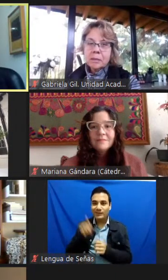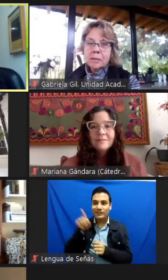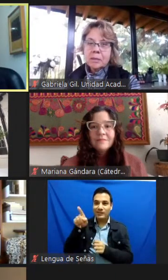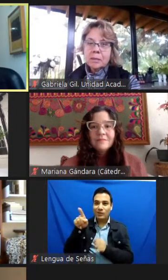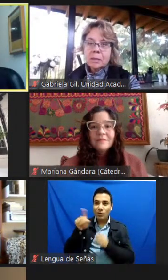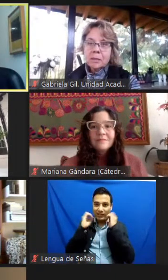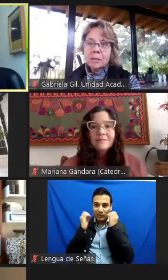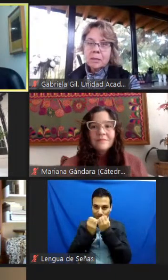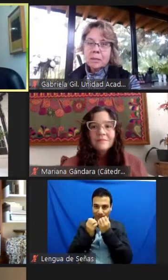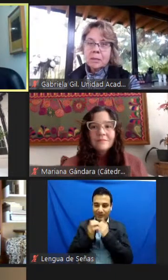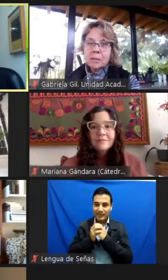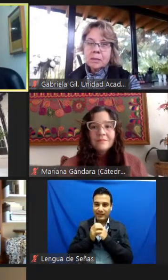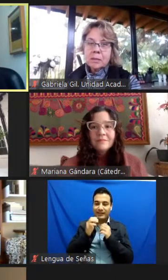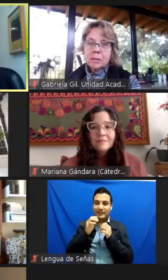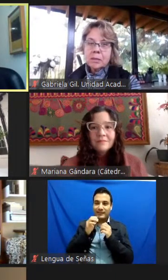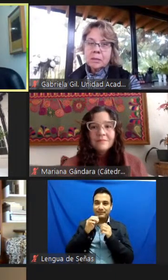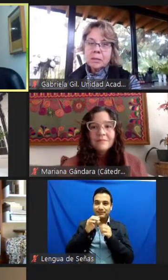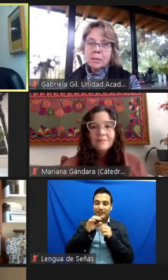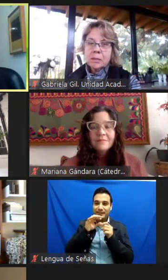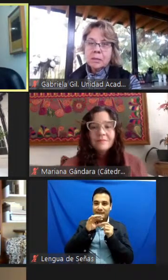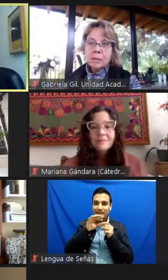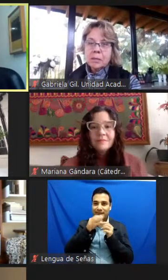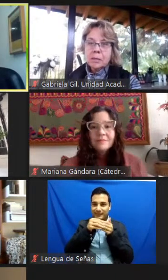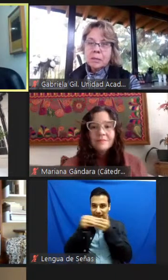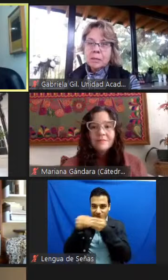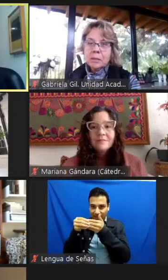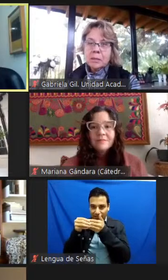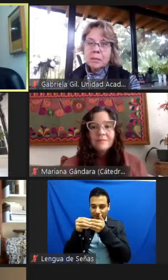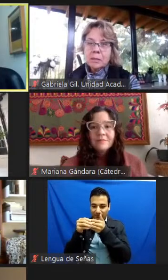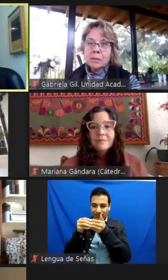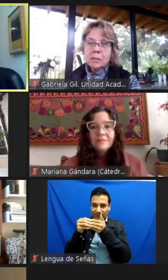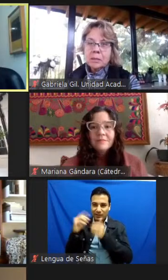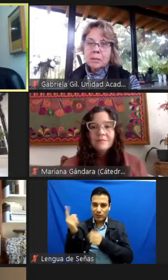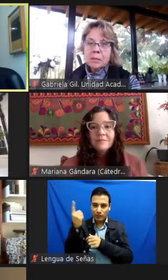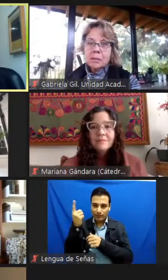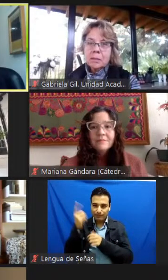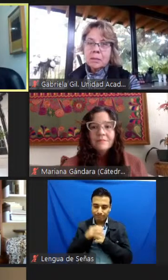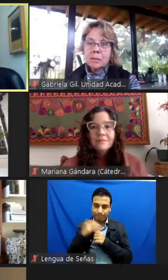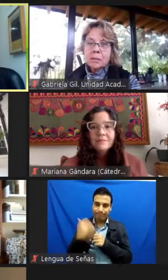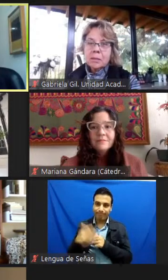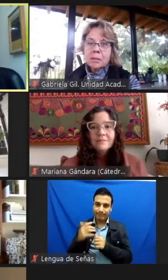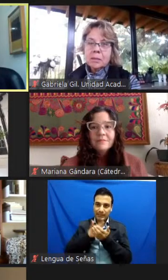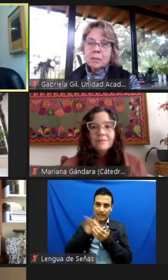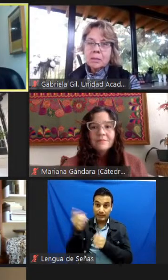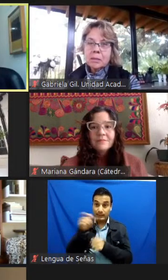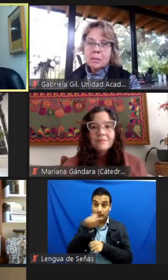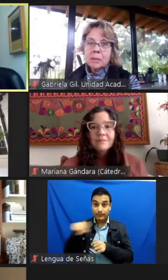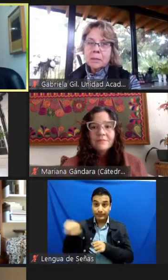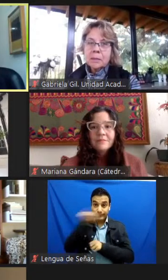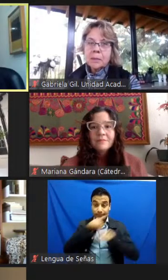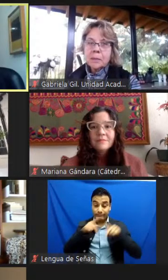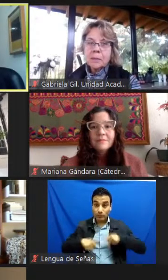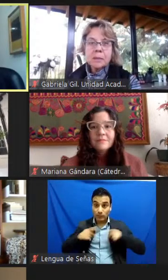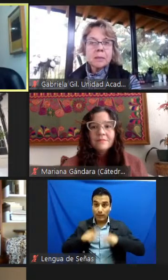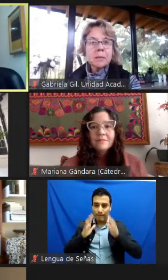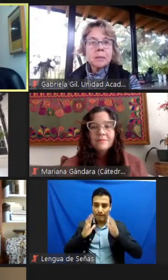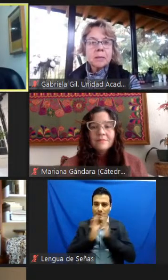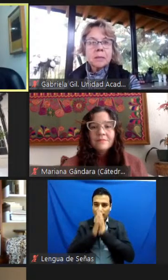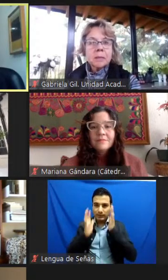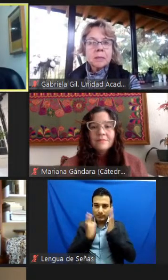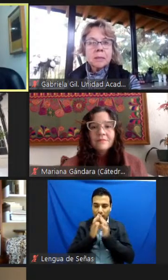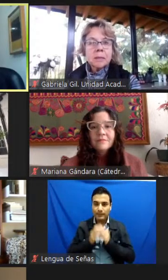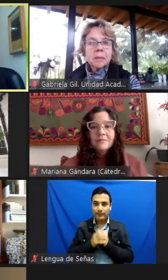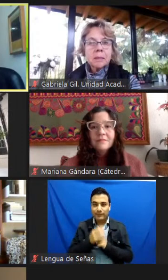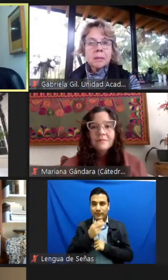Me Somewhere, por hacer de este espacio algo posible. Pero sobre todo, gracias a todos los participantes, a todas las creadoras,